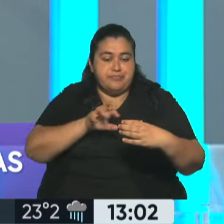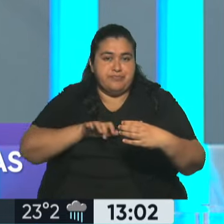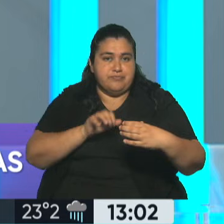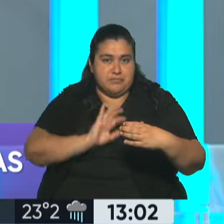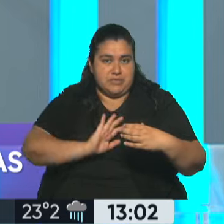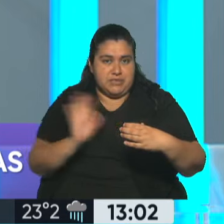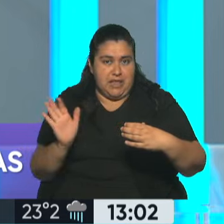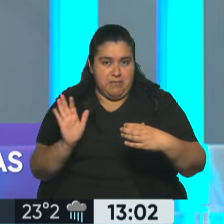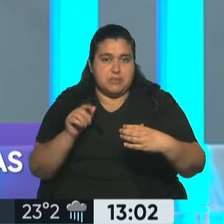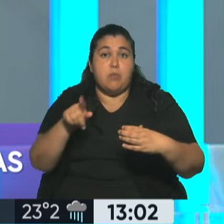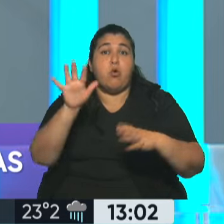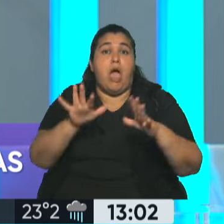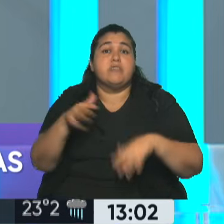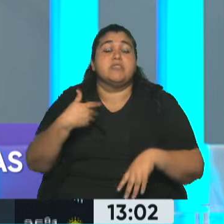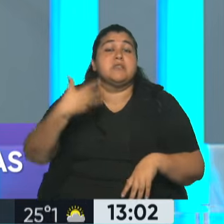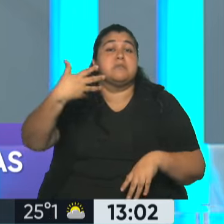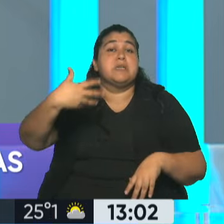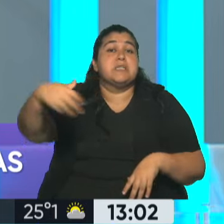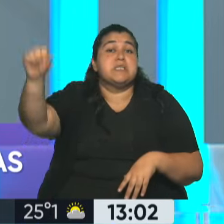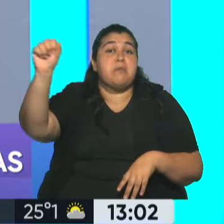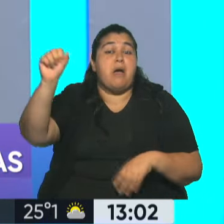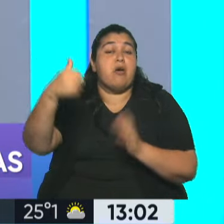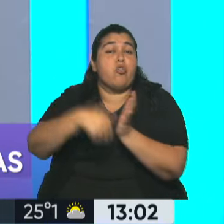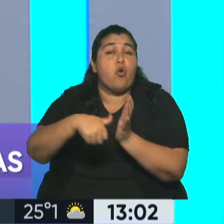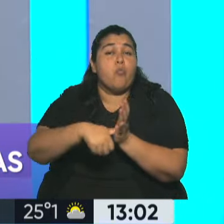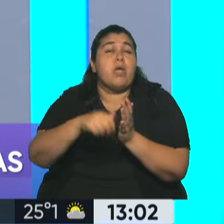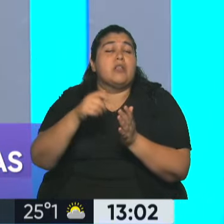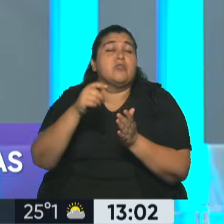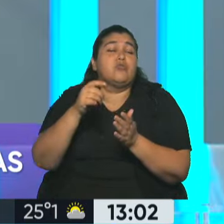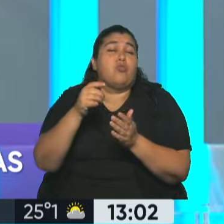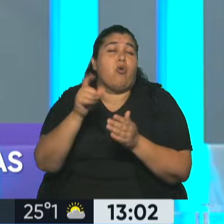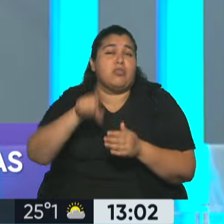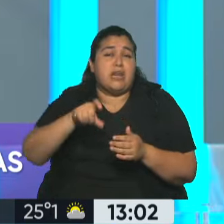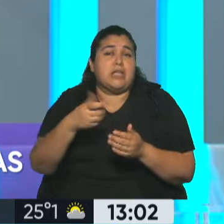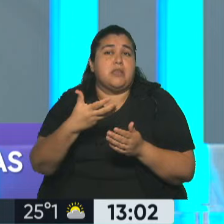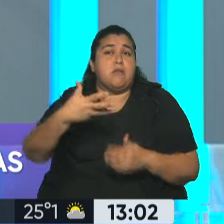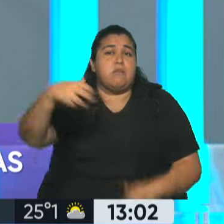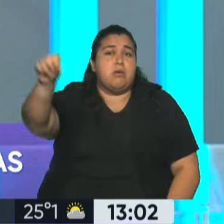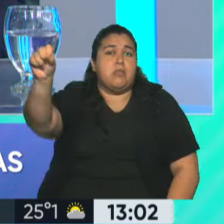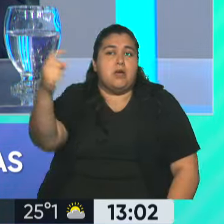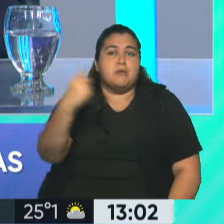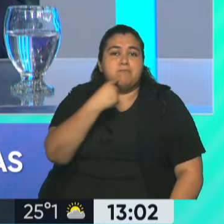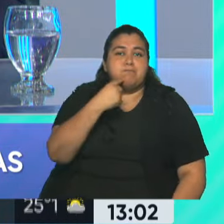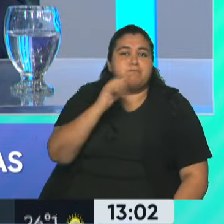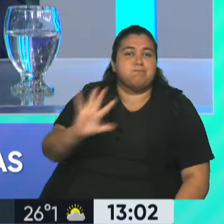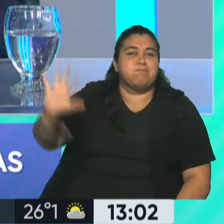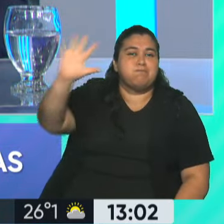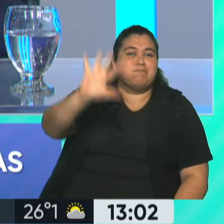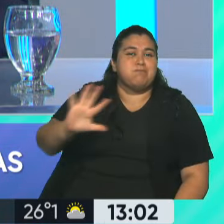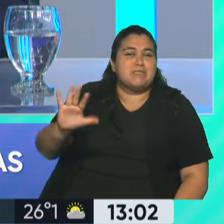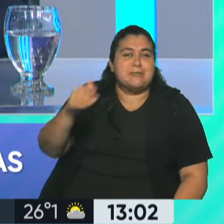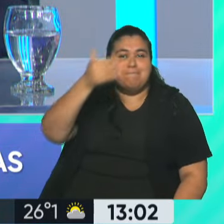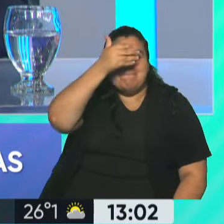inseguro eso, porque se llevaban tu DNI, tu número de tarjeta, tu código de seguridad, todo. Todo. Tenían todo, absolutamente todo.